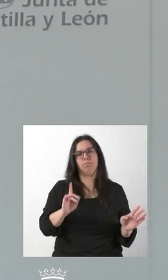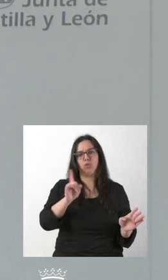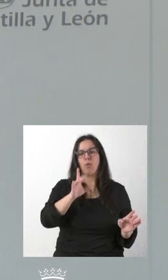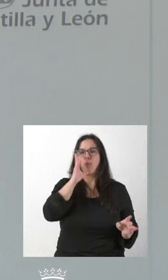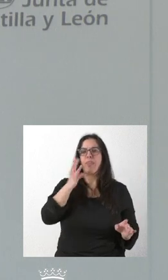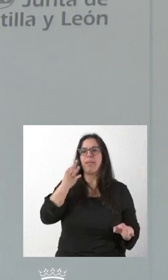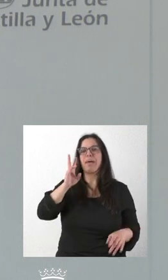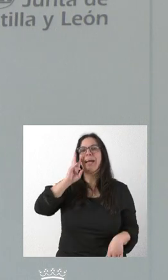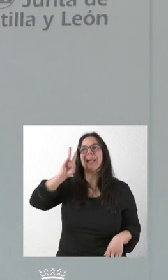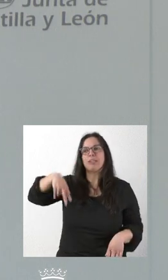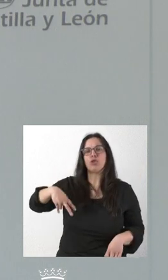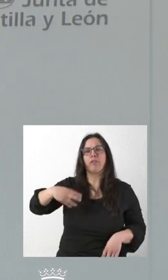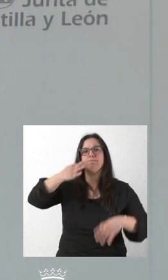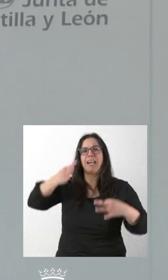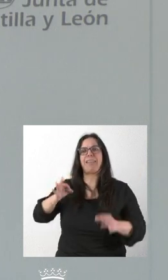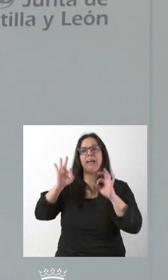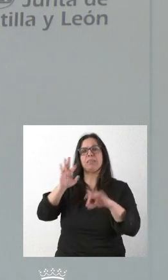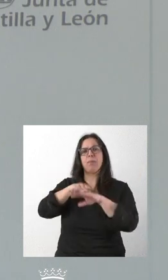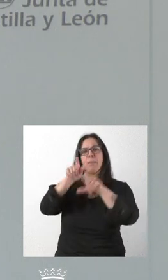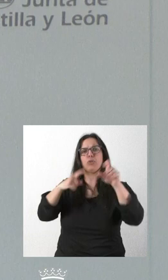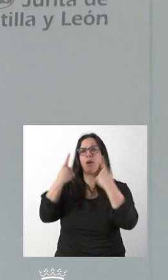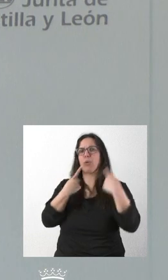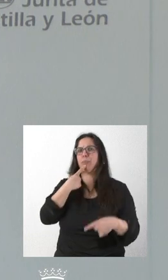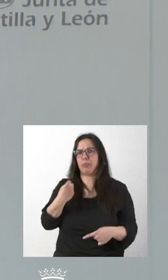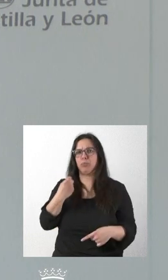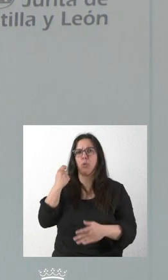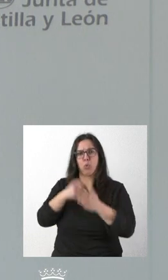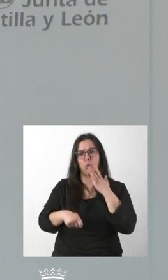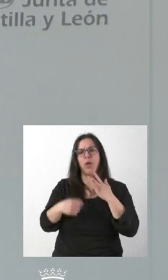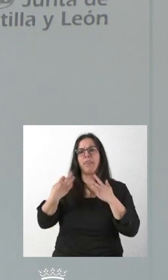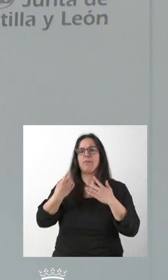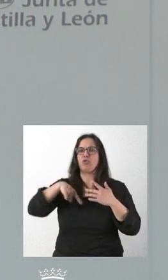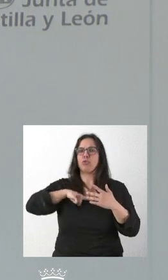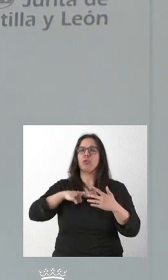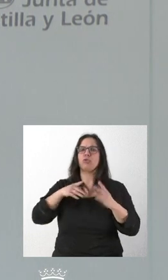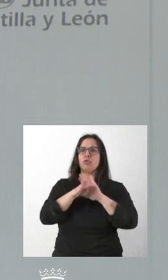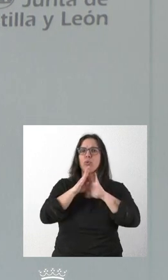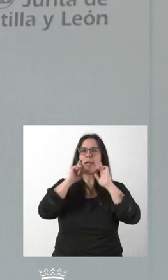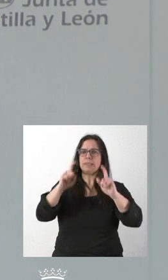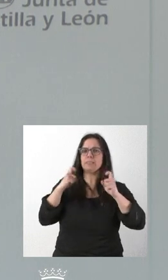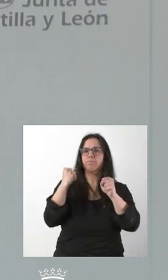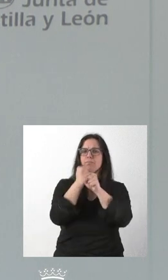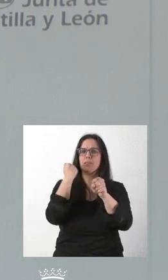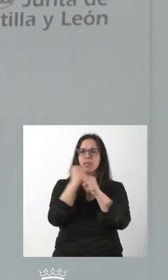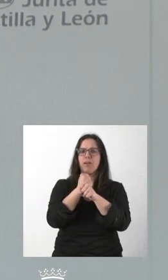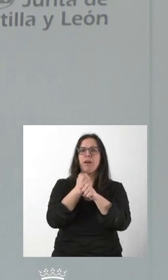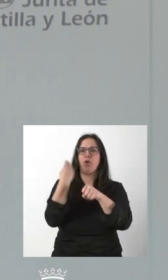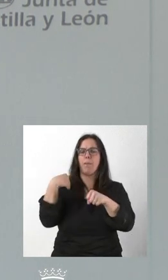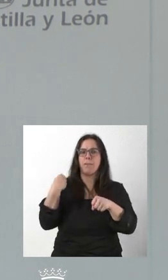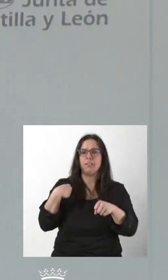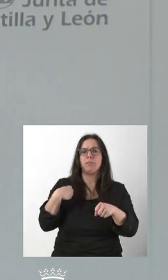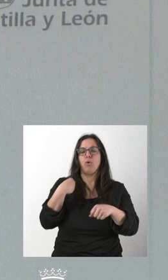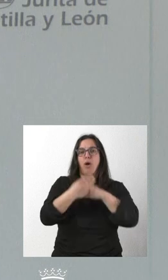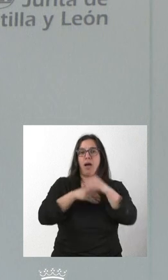muy difícil para muchas personas y a no convocarnos de aquí al esfuerzo y al trabajo en la dirección de que esta tarea se